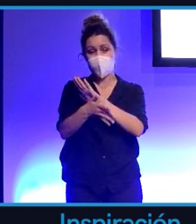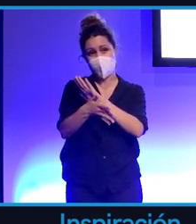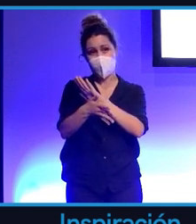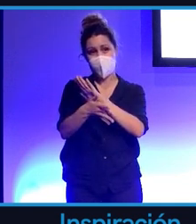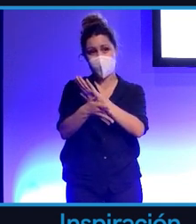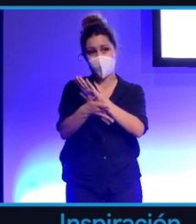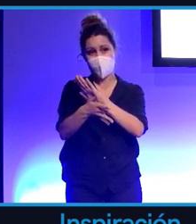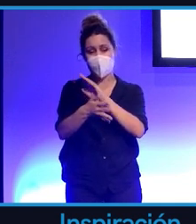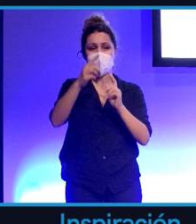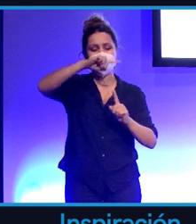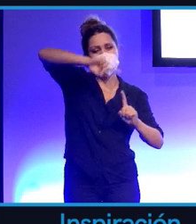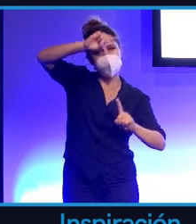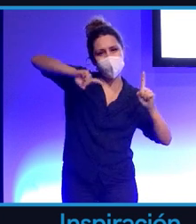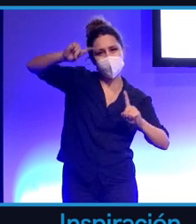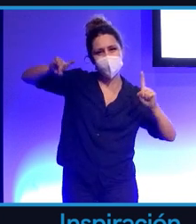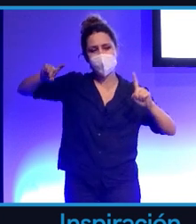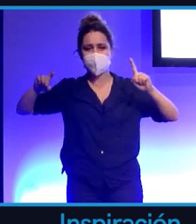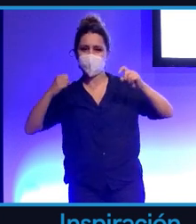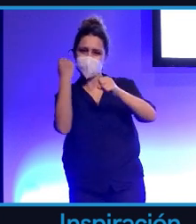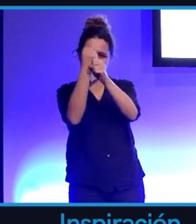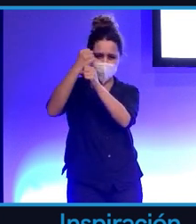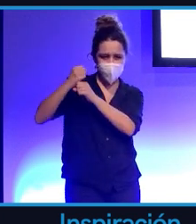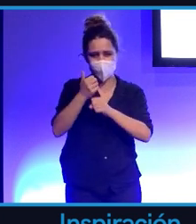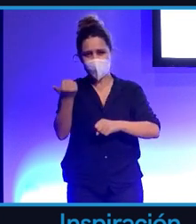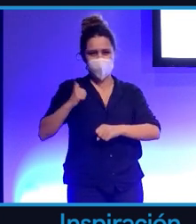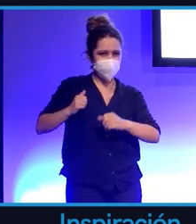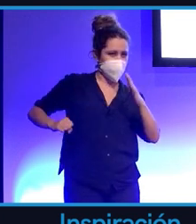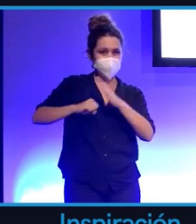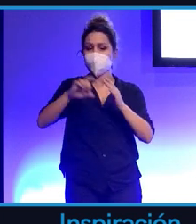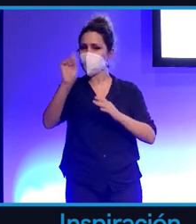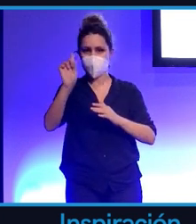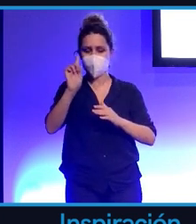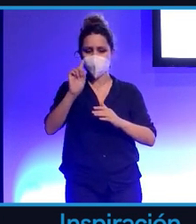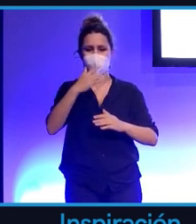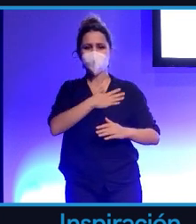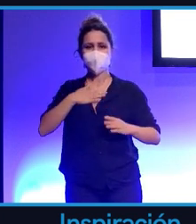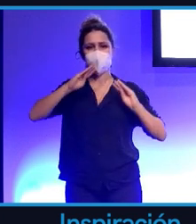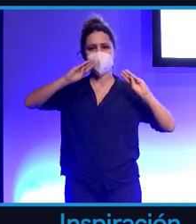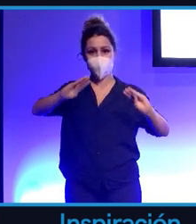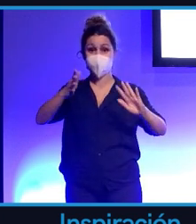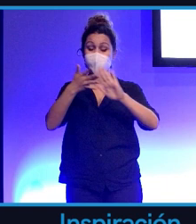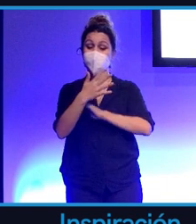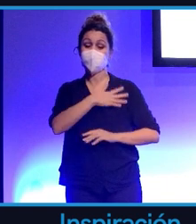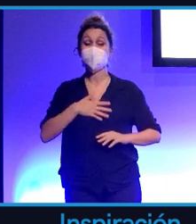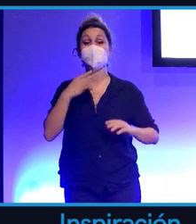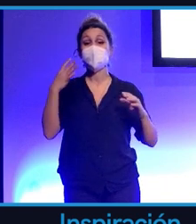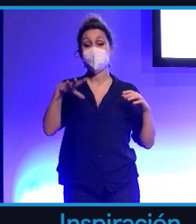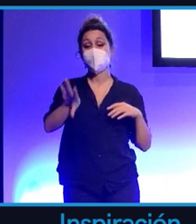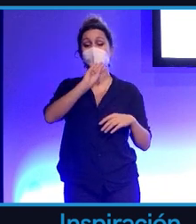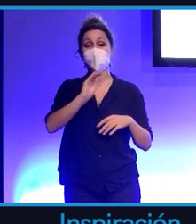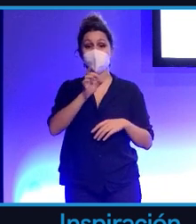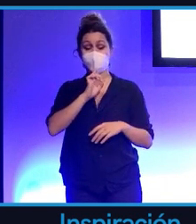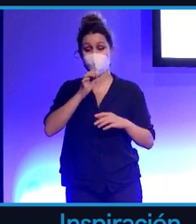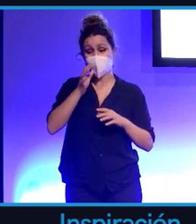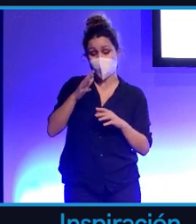numérica solo, un rendimiento que estaba escrito en rojo, sino en base a un bienestar. ¿Qué se interpreta por bienestar? Es algo difícil de